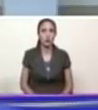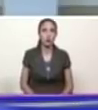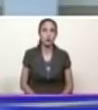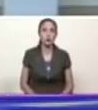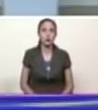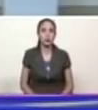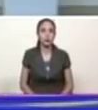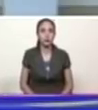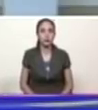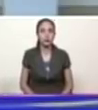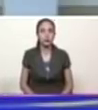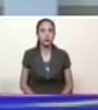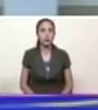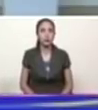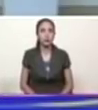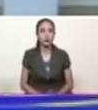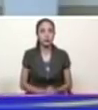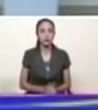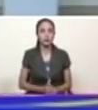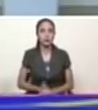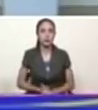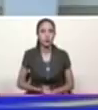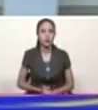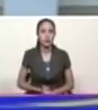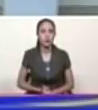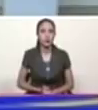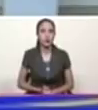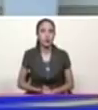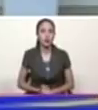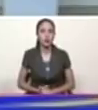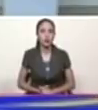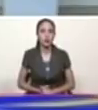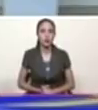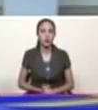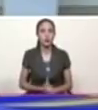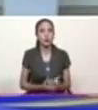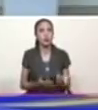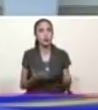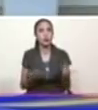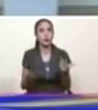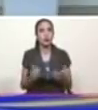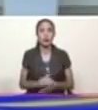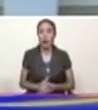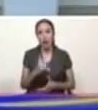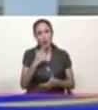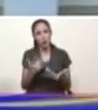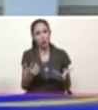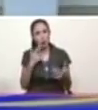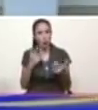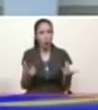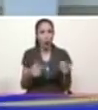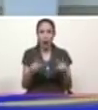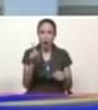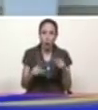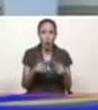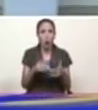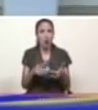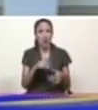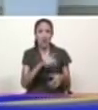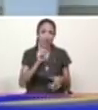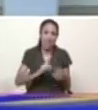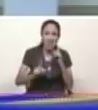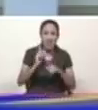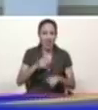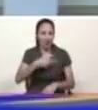sarta de manipulaciones de frases escritas por expertos en marketing de mentiras de